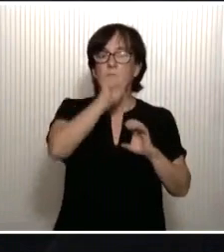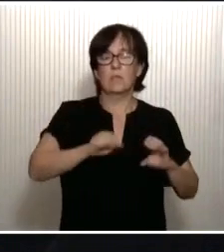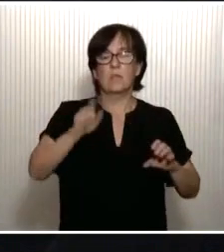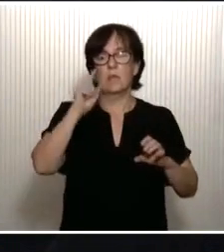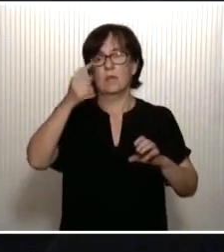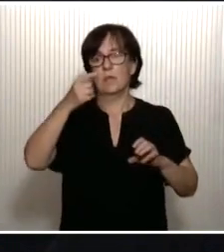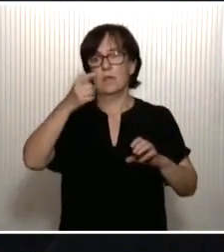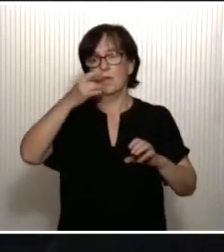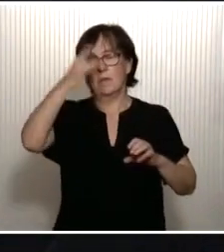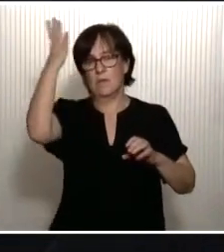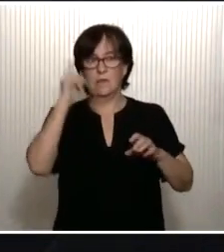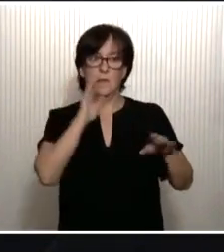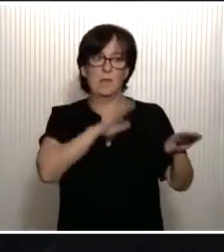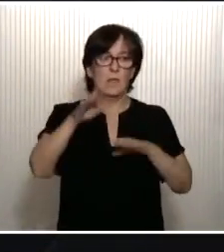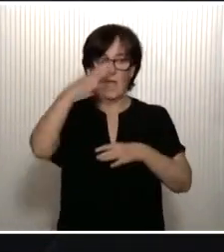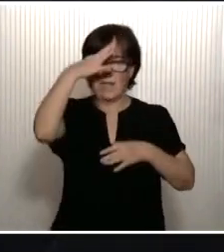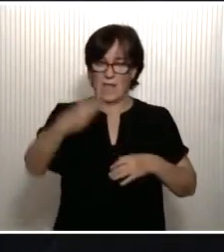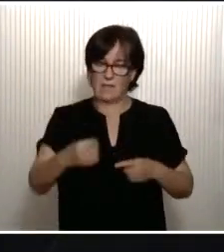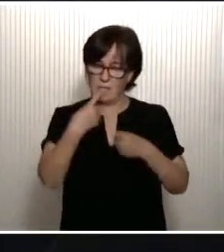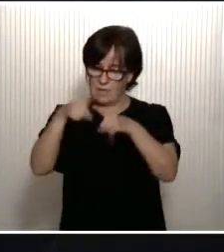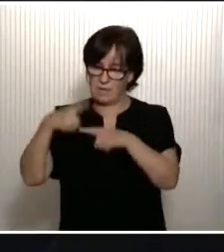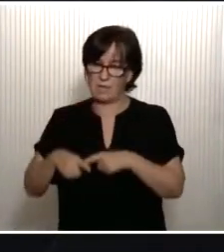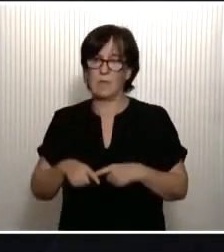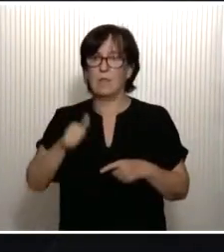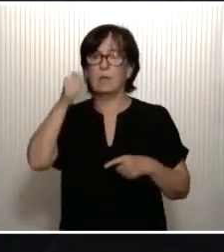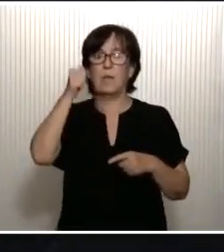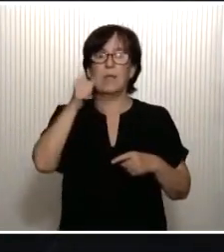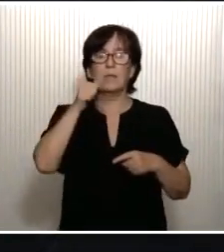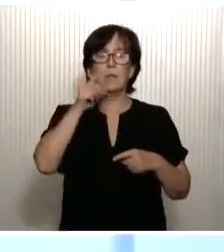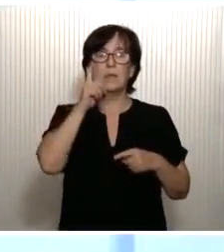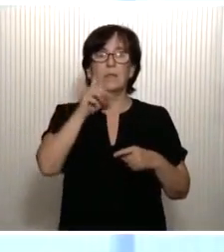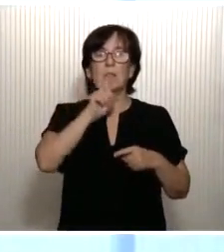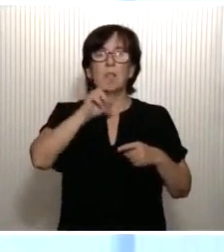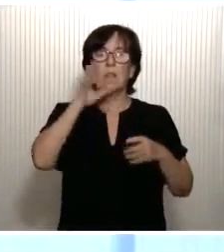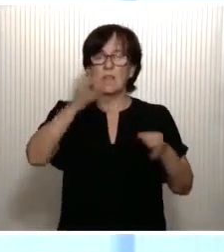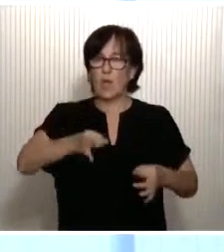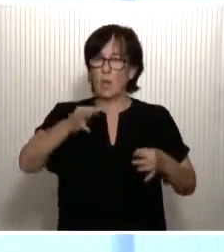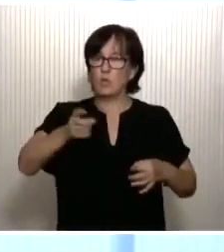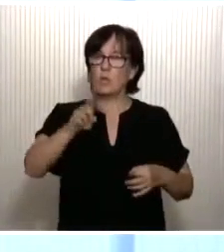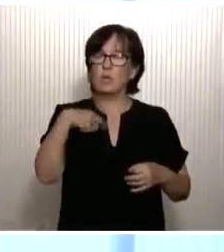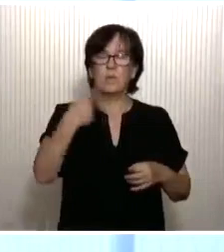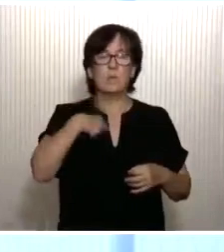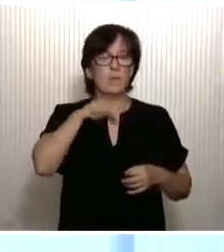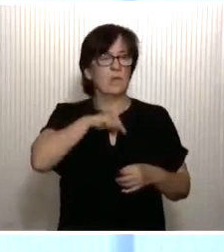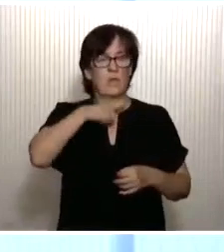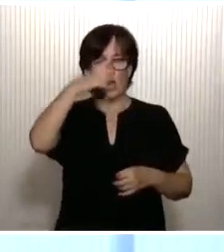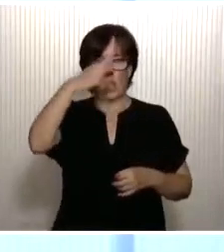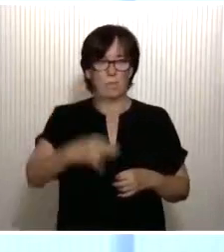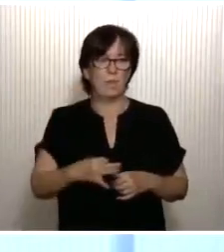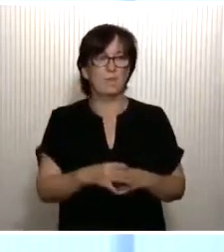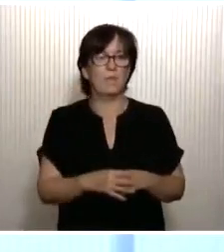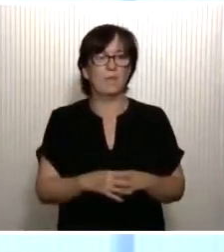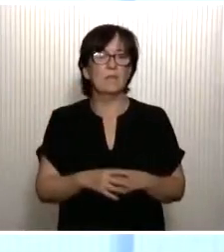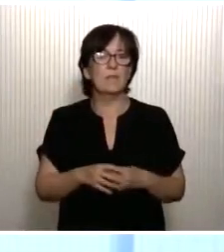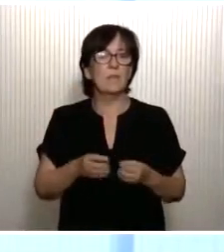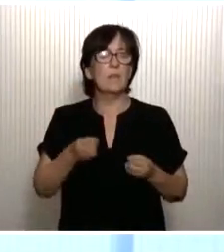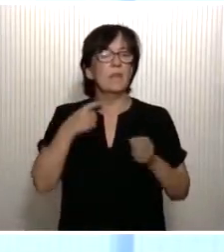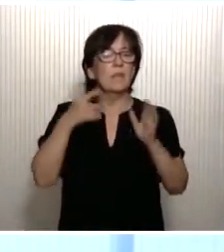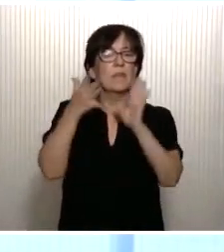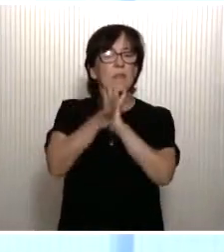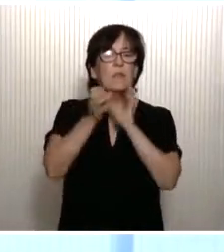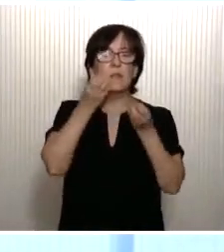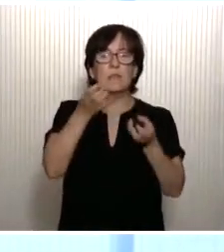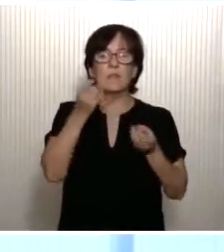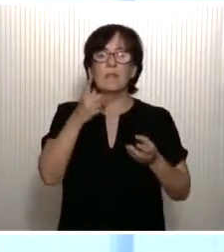ideologías y también de diferentes creencias. Más de un centenar de personas que, con seguridad, estoy convencido, expresaron